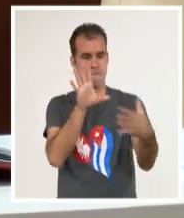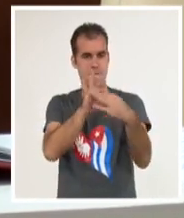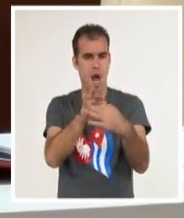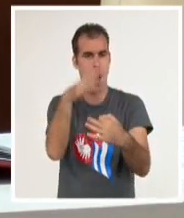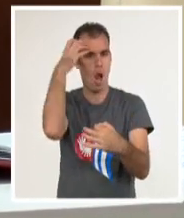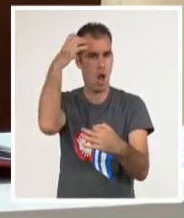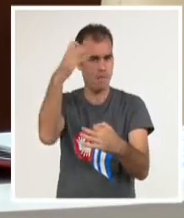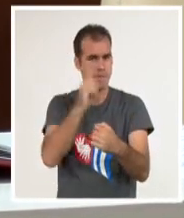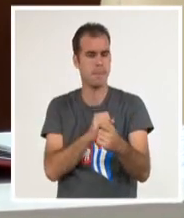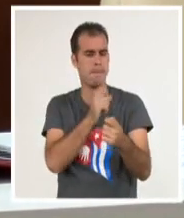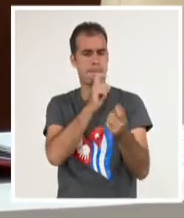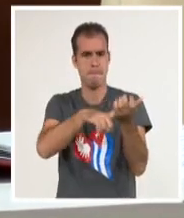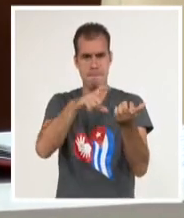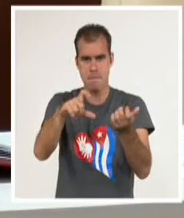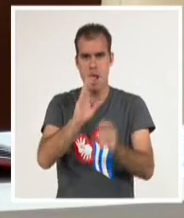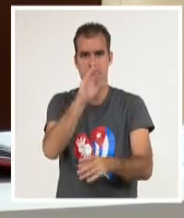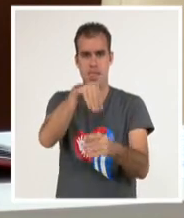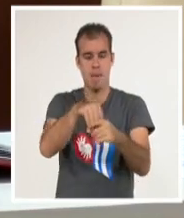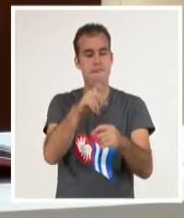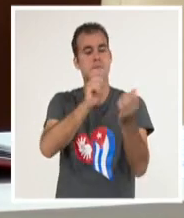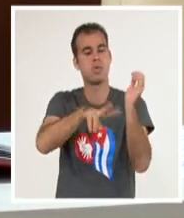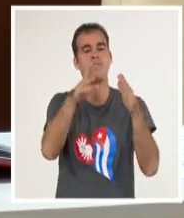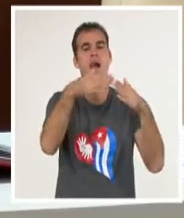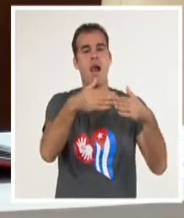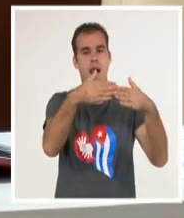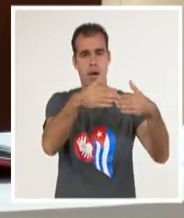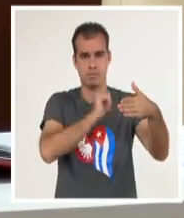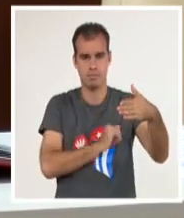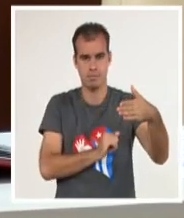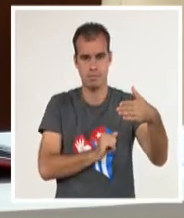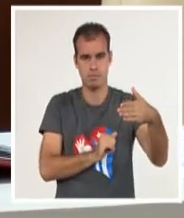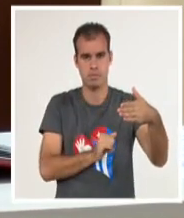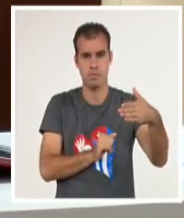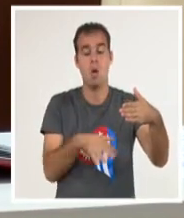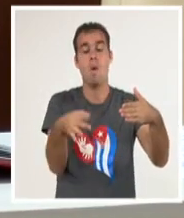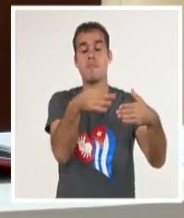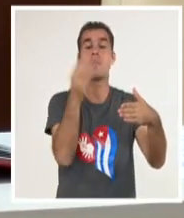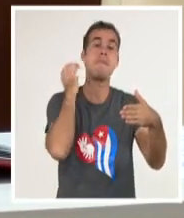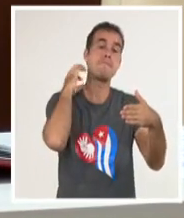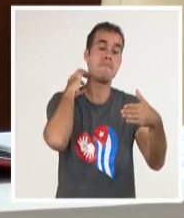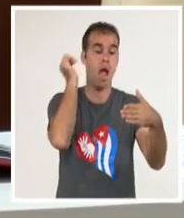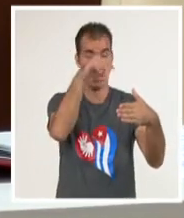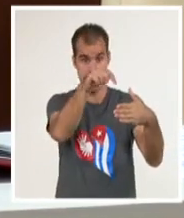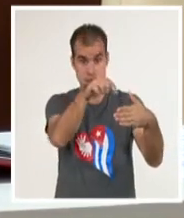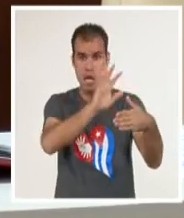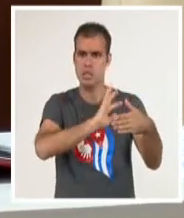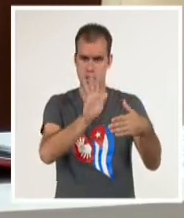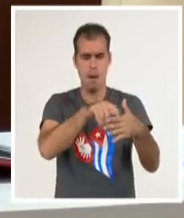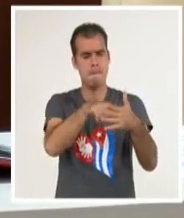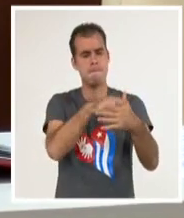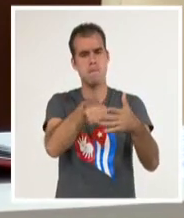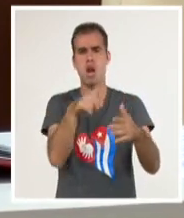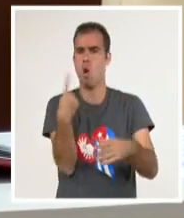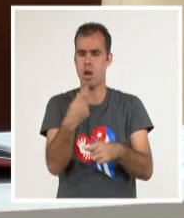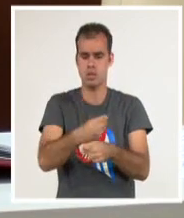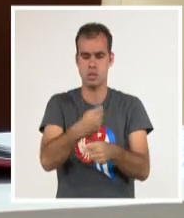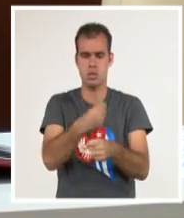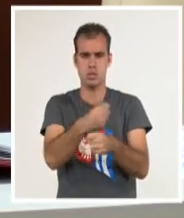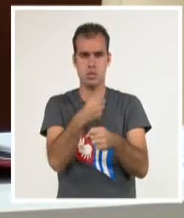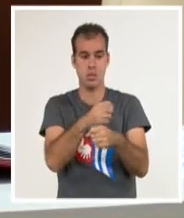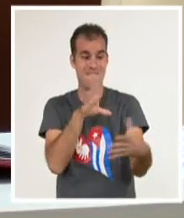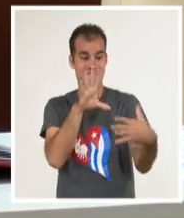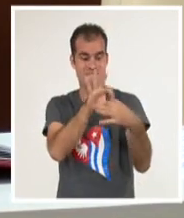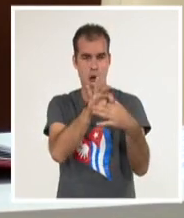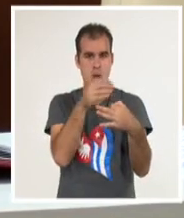de la provincia de Arama, específicamente el municipio de Manzanillo, donde ya se están haciendo todos los ajustes para